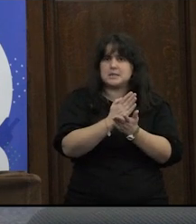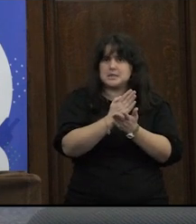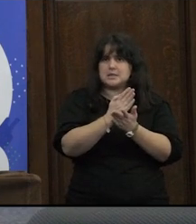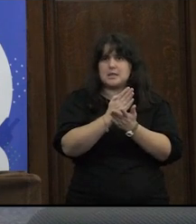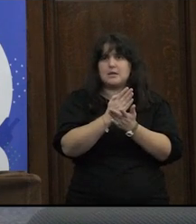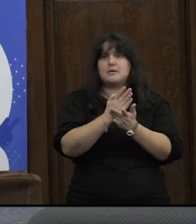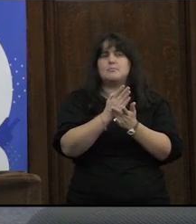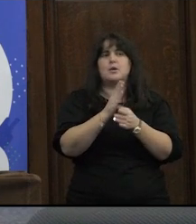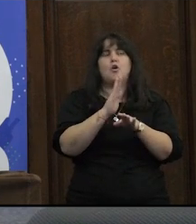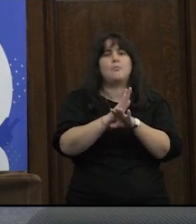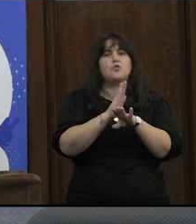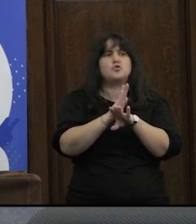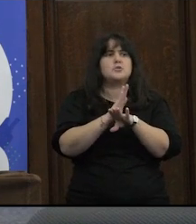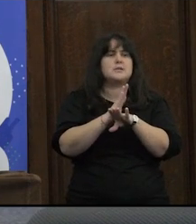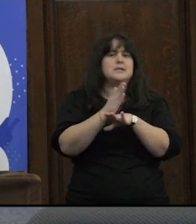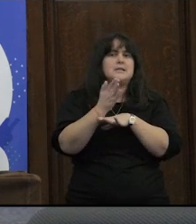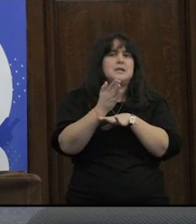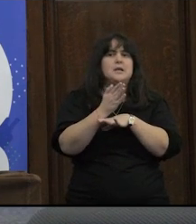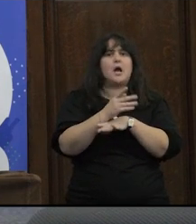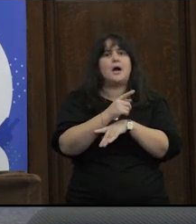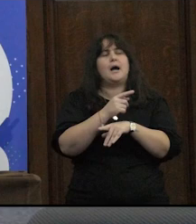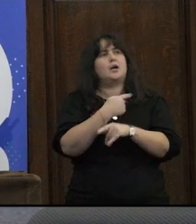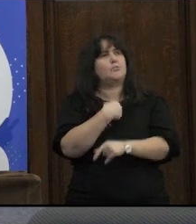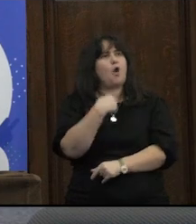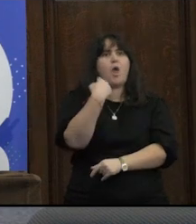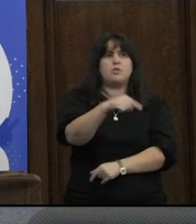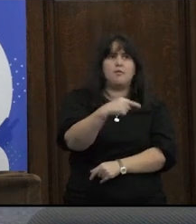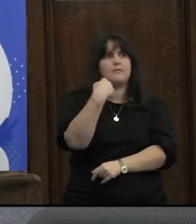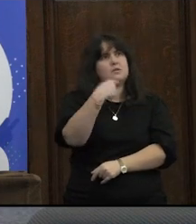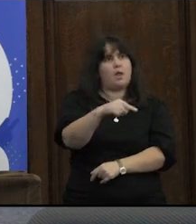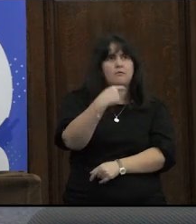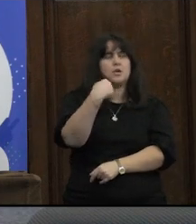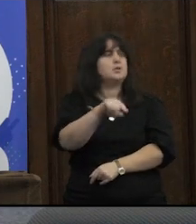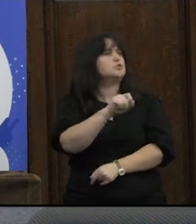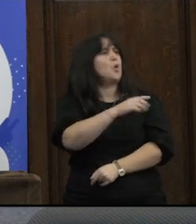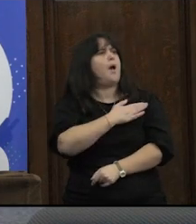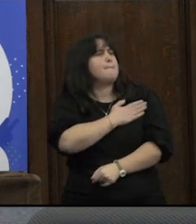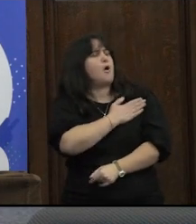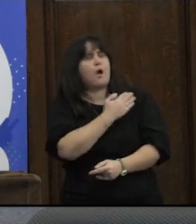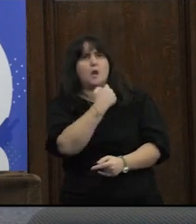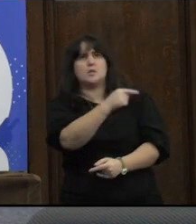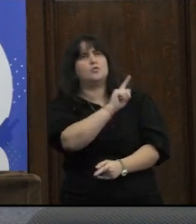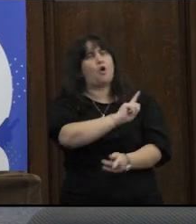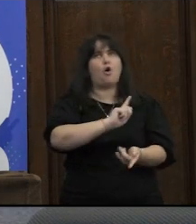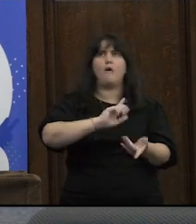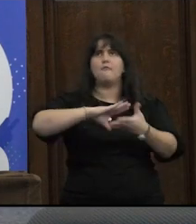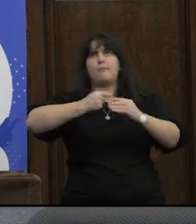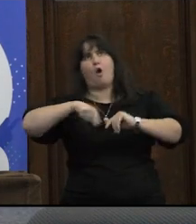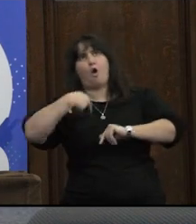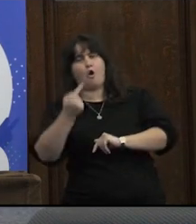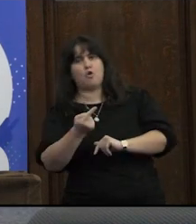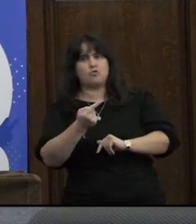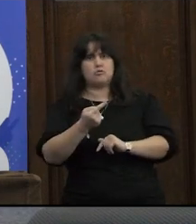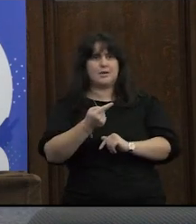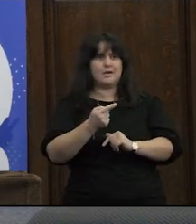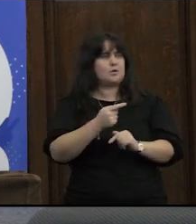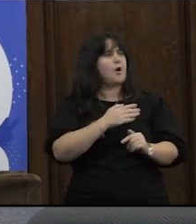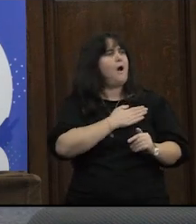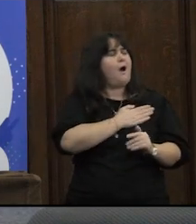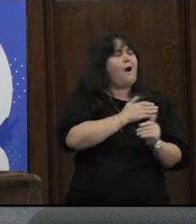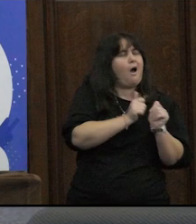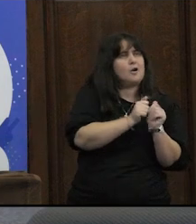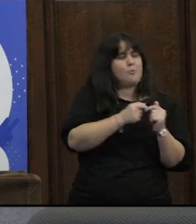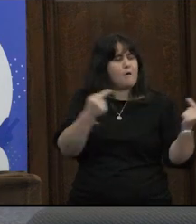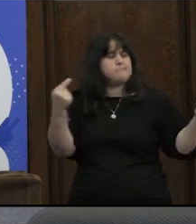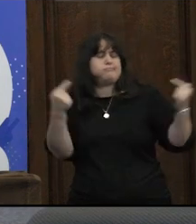constantemente casi en una especie de negatividad de al amor romántico entonces otro amor combativo